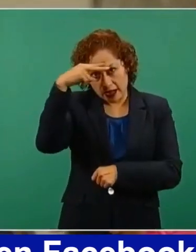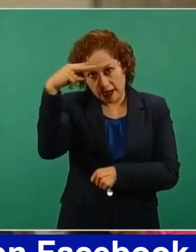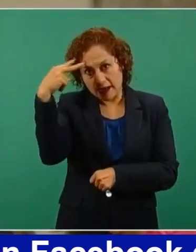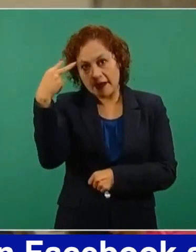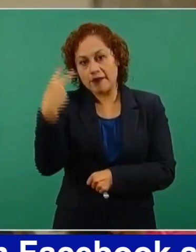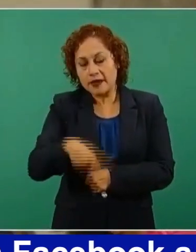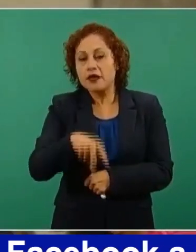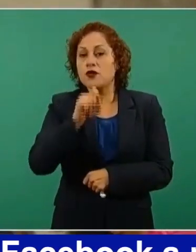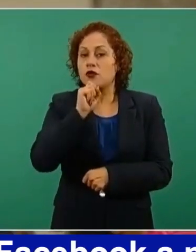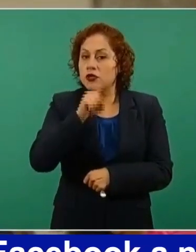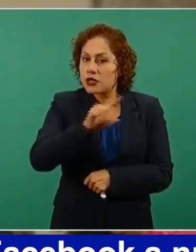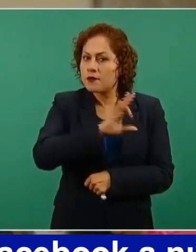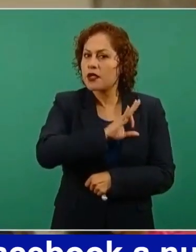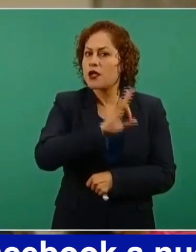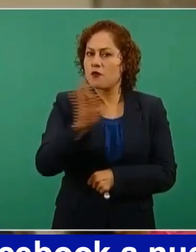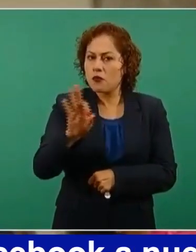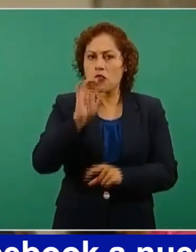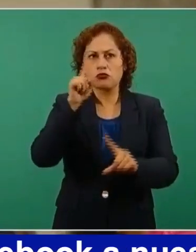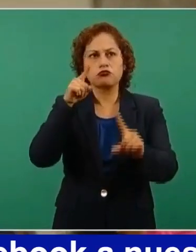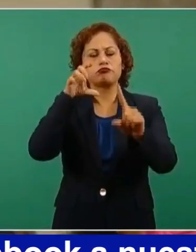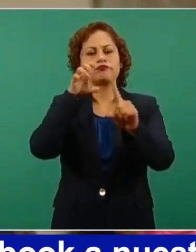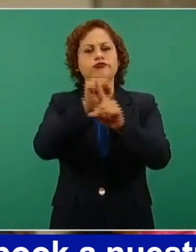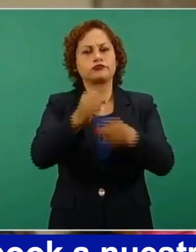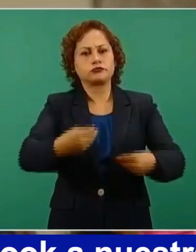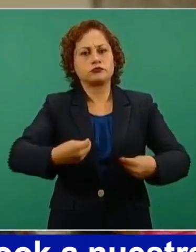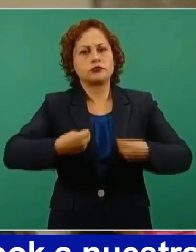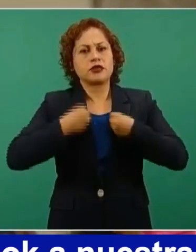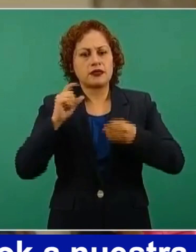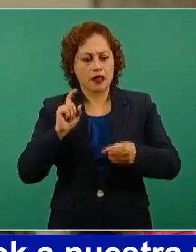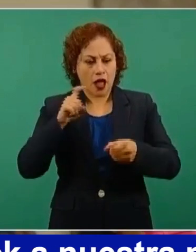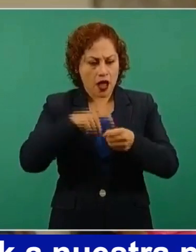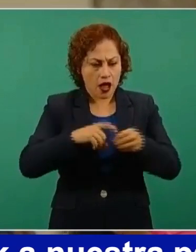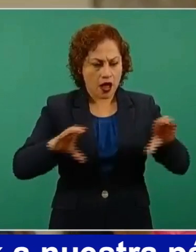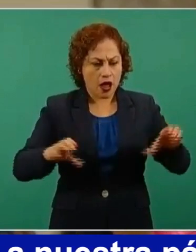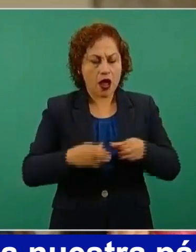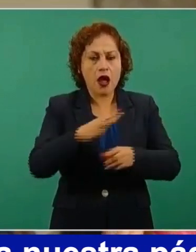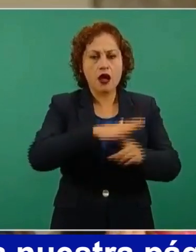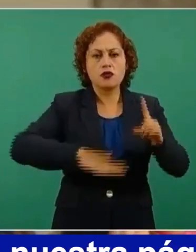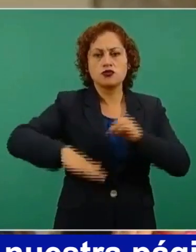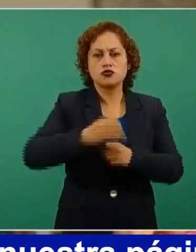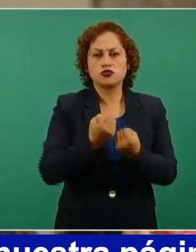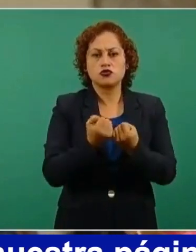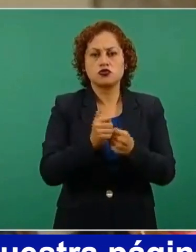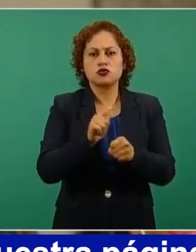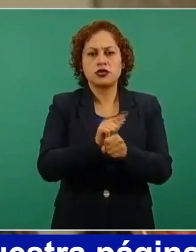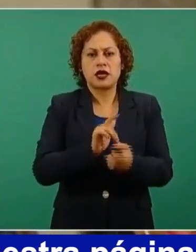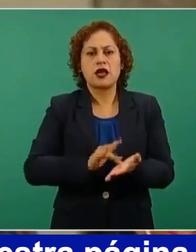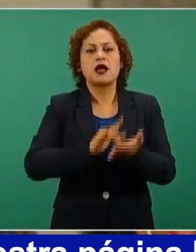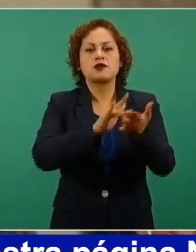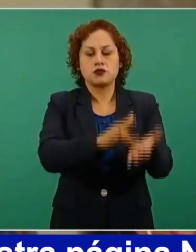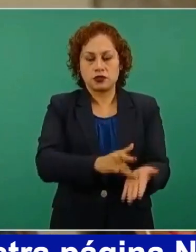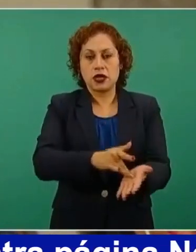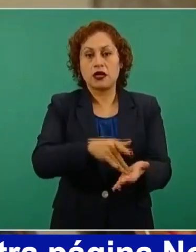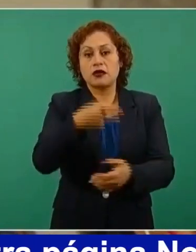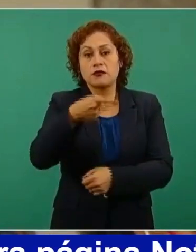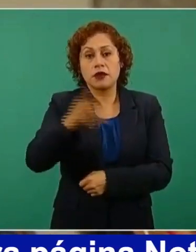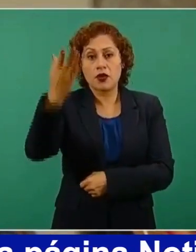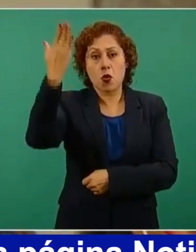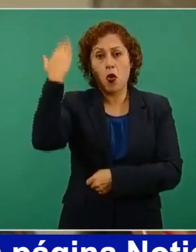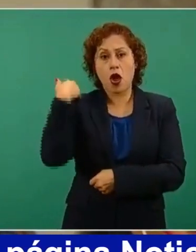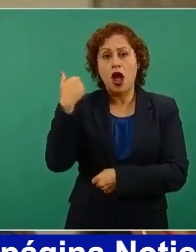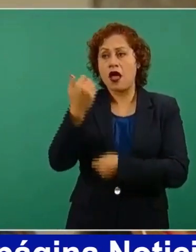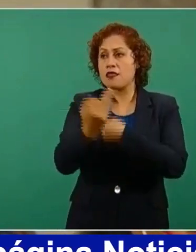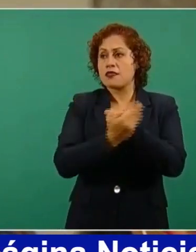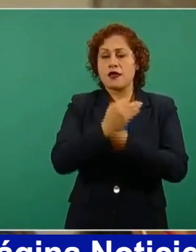con un proyecto social, como en algún momento lo hicimos y en respuesta de ello fuimos perseguidos por nuestros ideales,